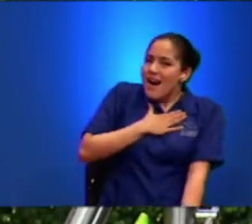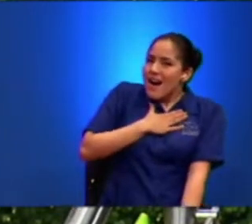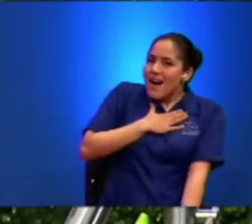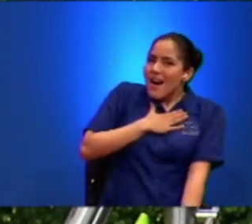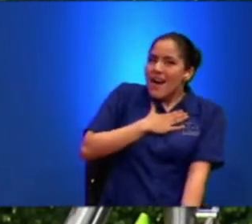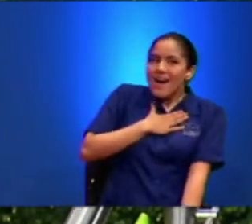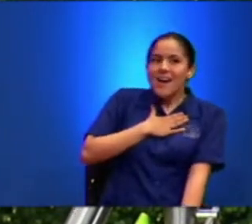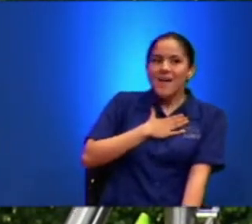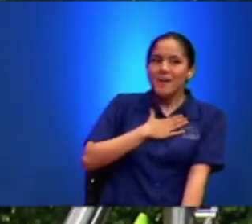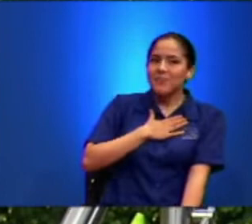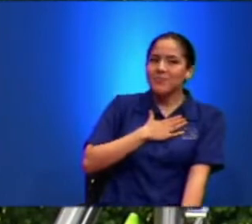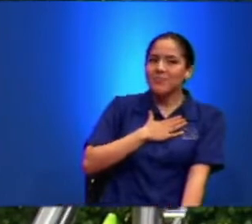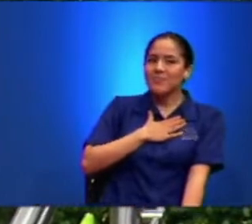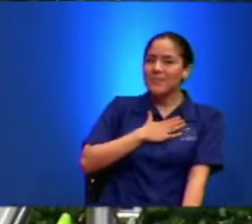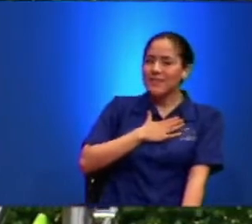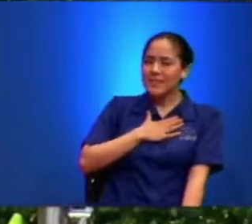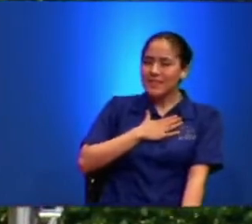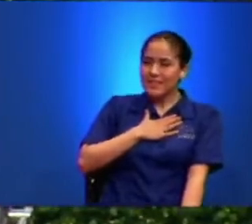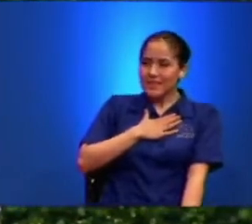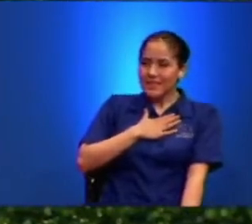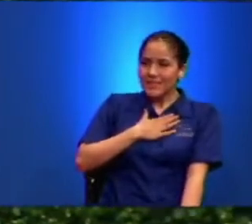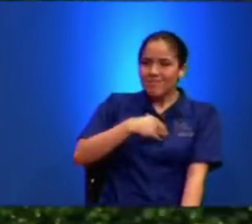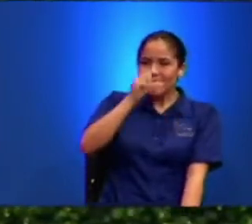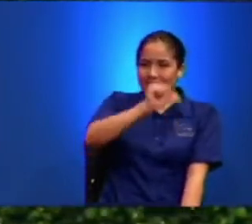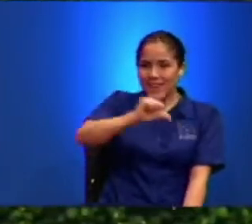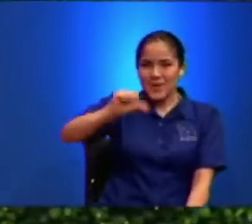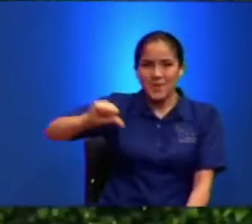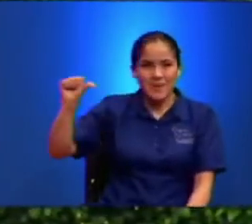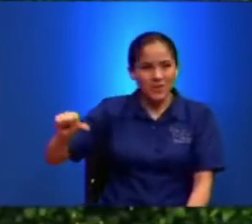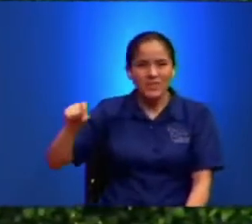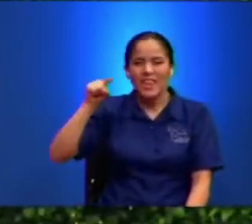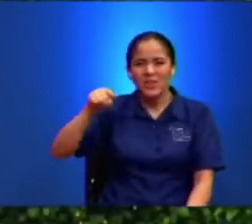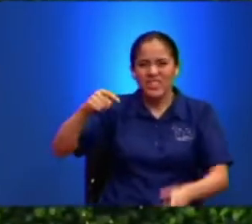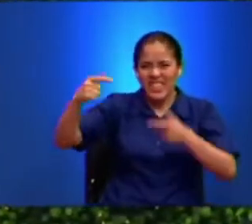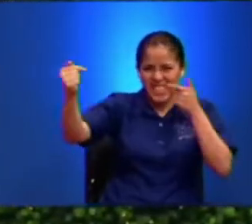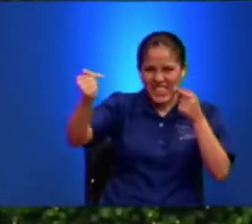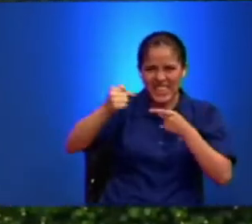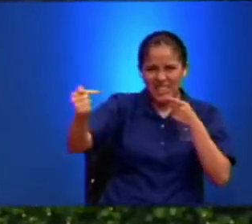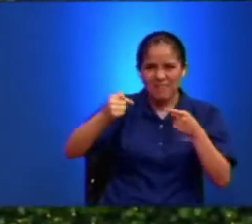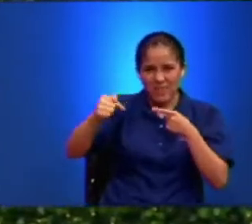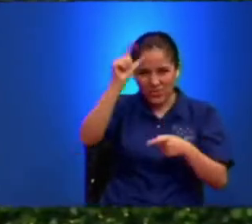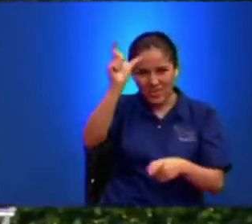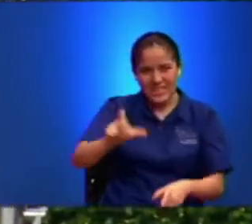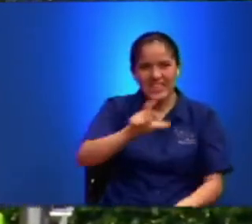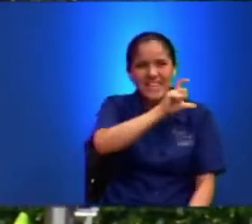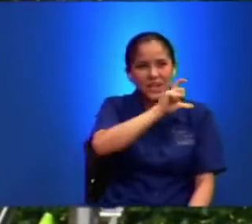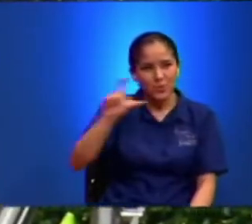Y Que Infelices Enemigos De La Cruz